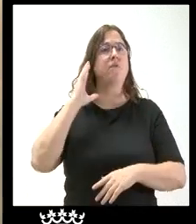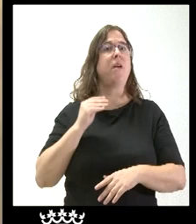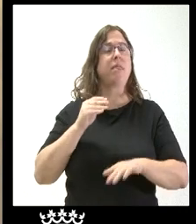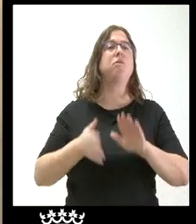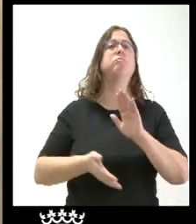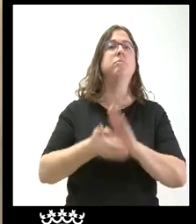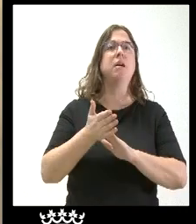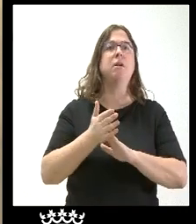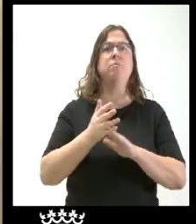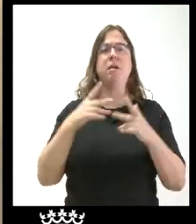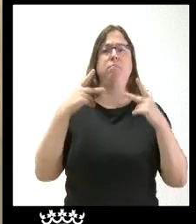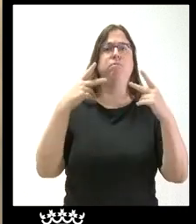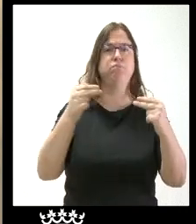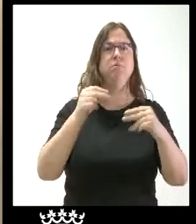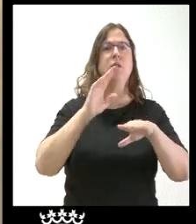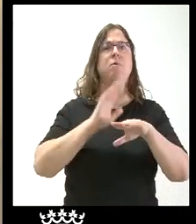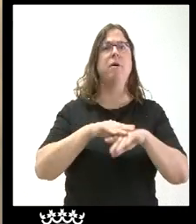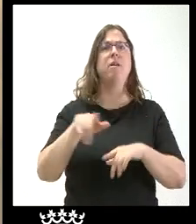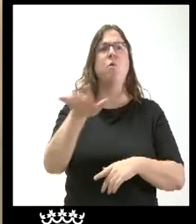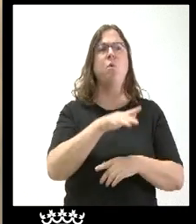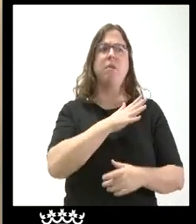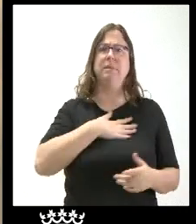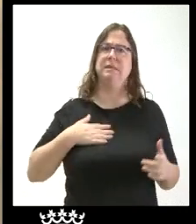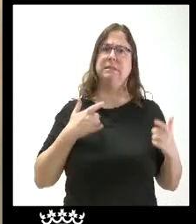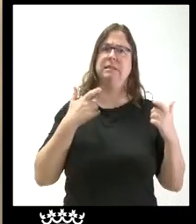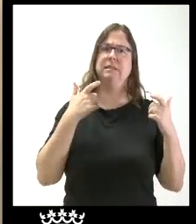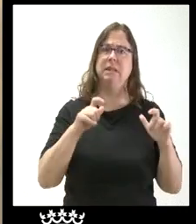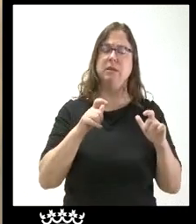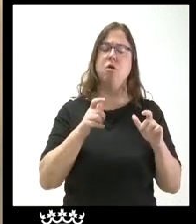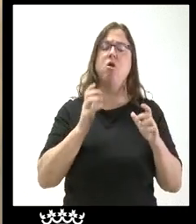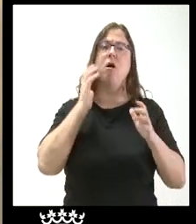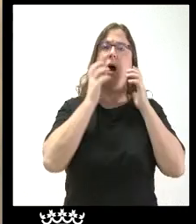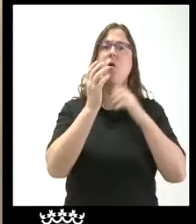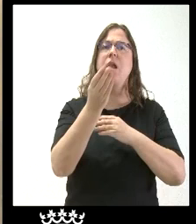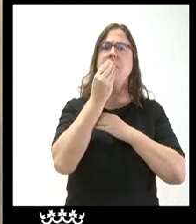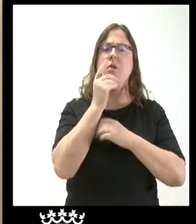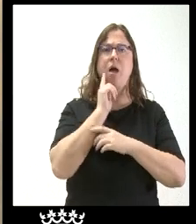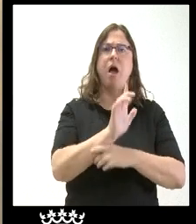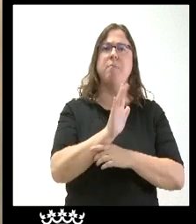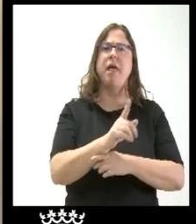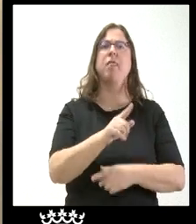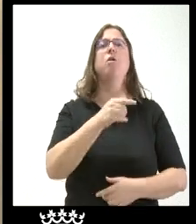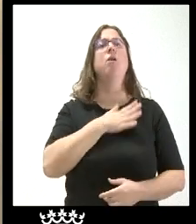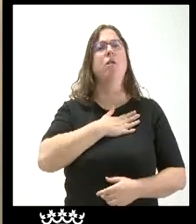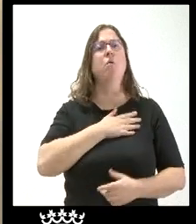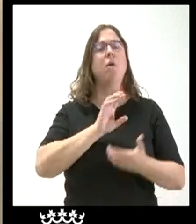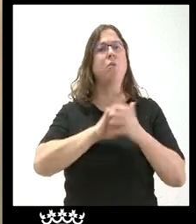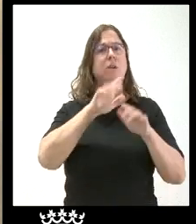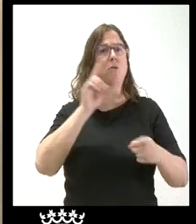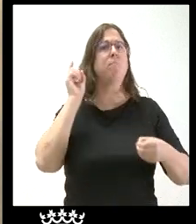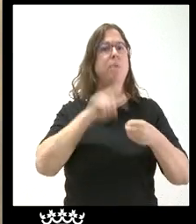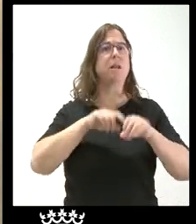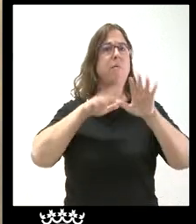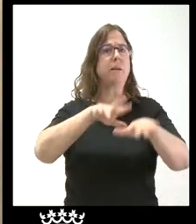calle para que esto no se pueda hacer para que no se vea amenazado su sector agroalimentario la Junta de Castilla y León va a tener representación en esa